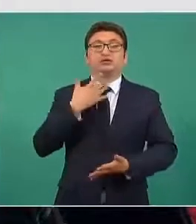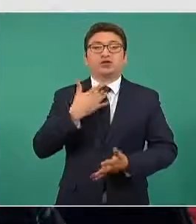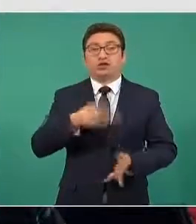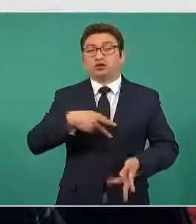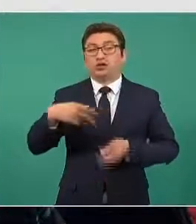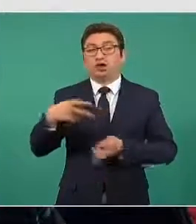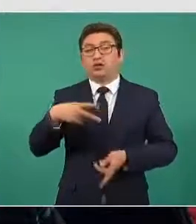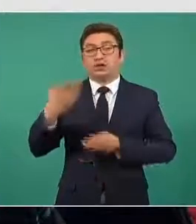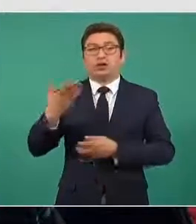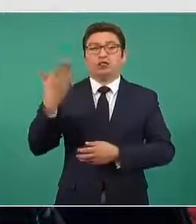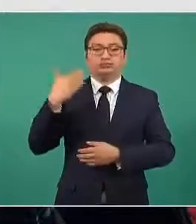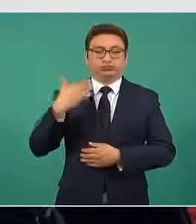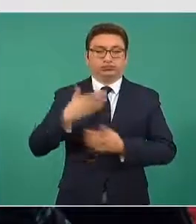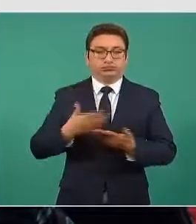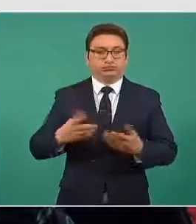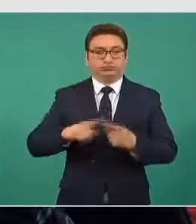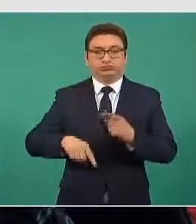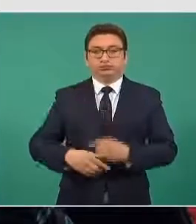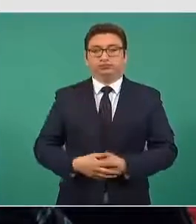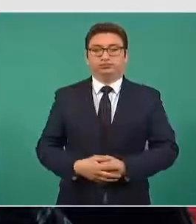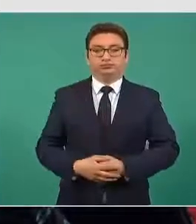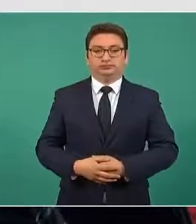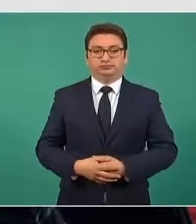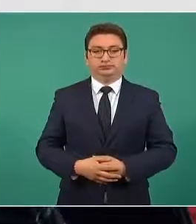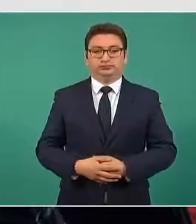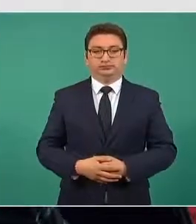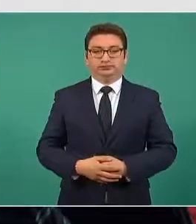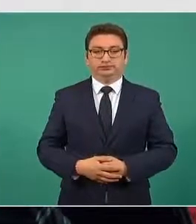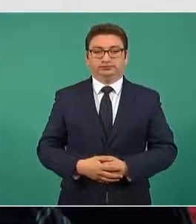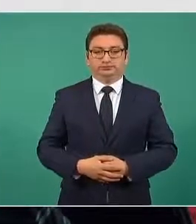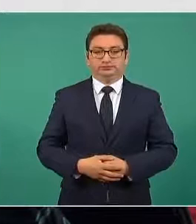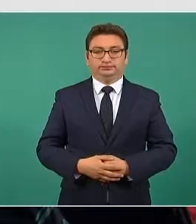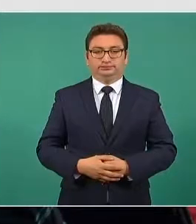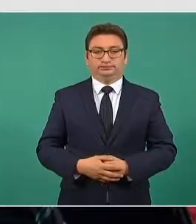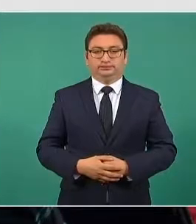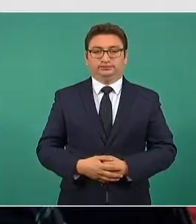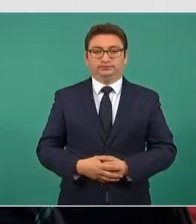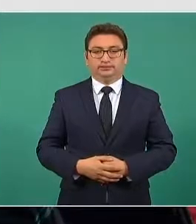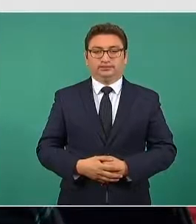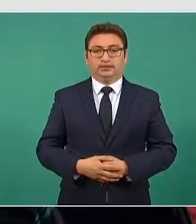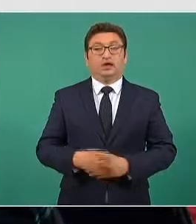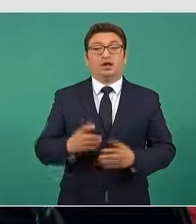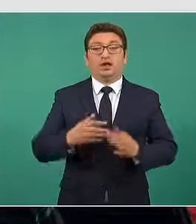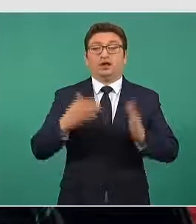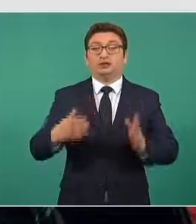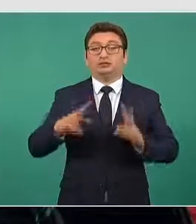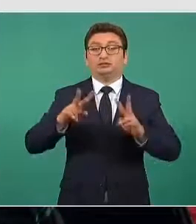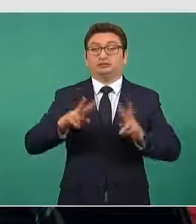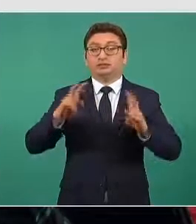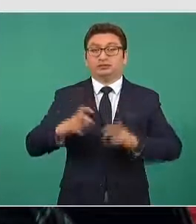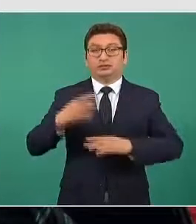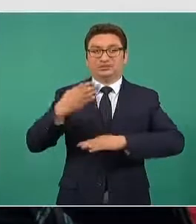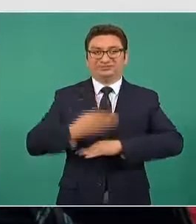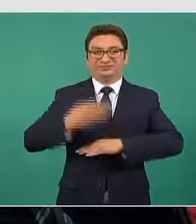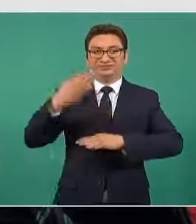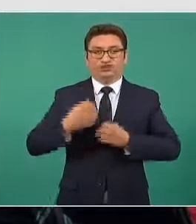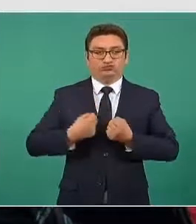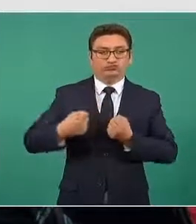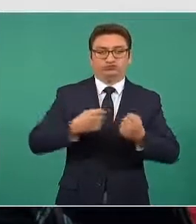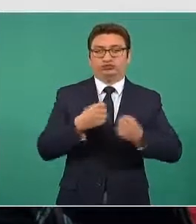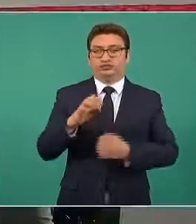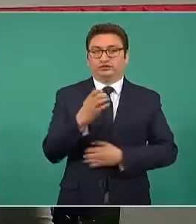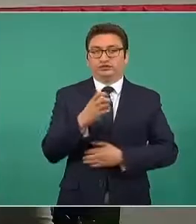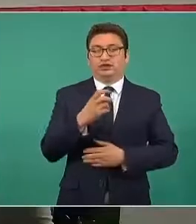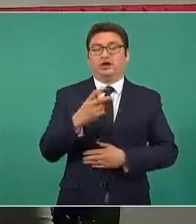ilícito de combustible adelante en la prevención de toma de casetas de enero al nueve de